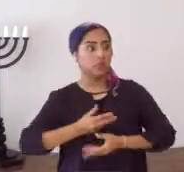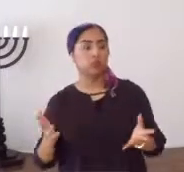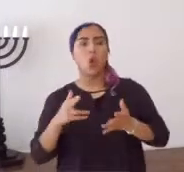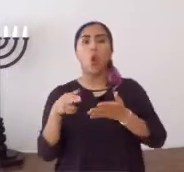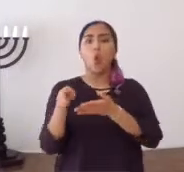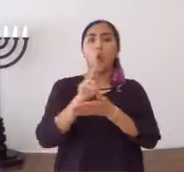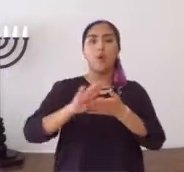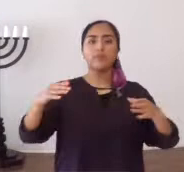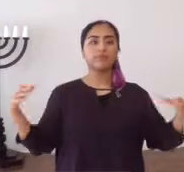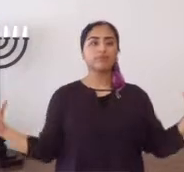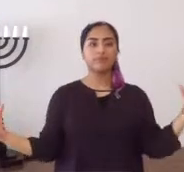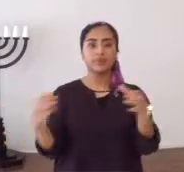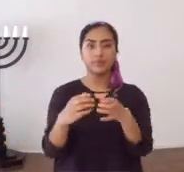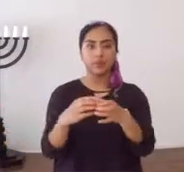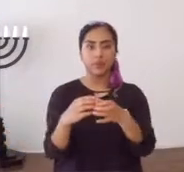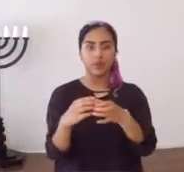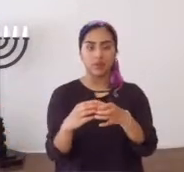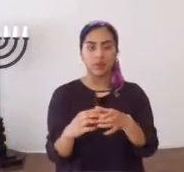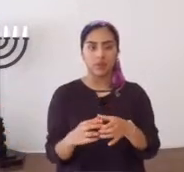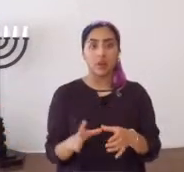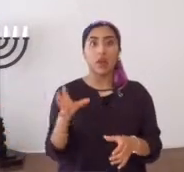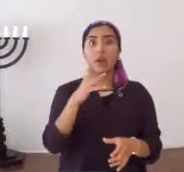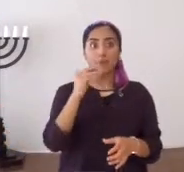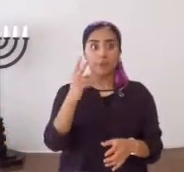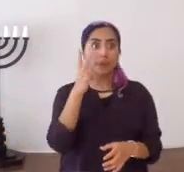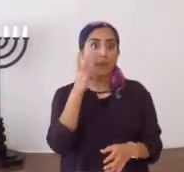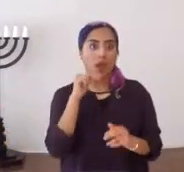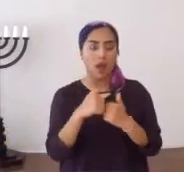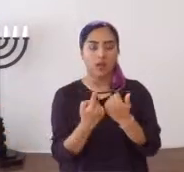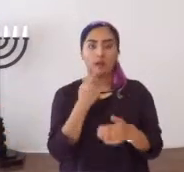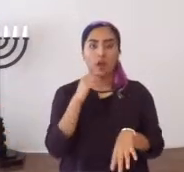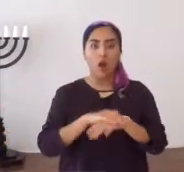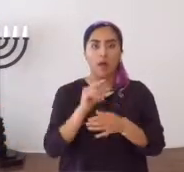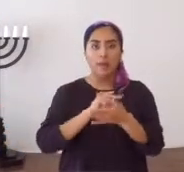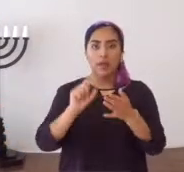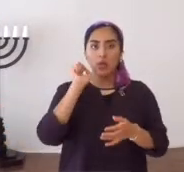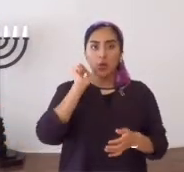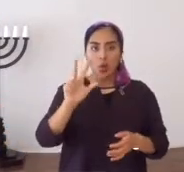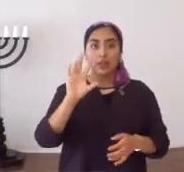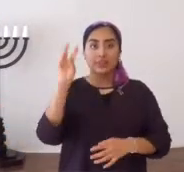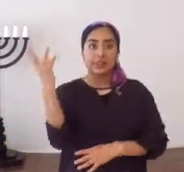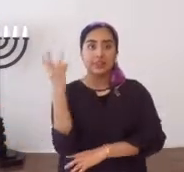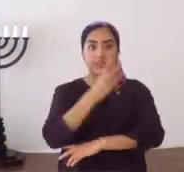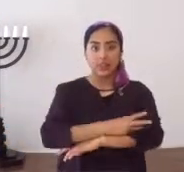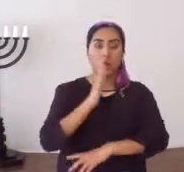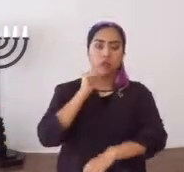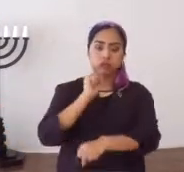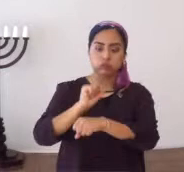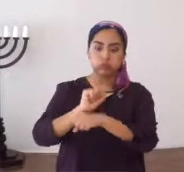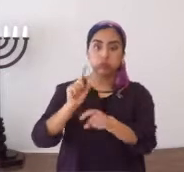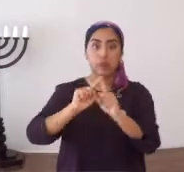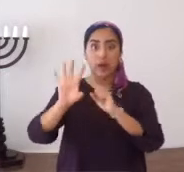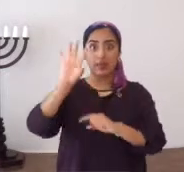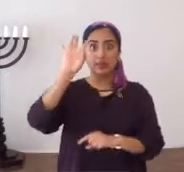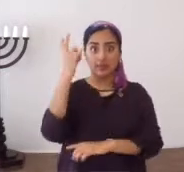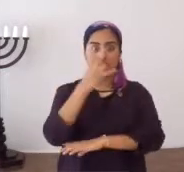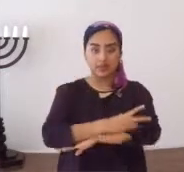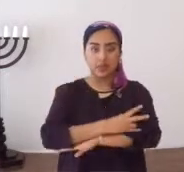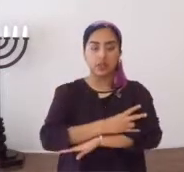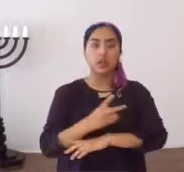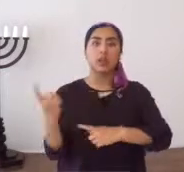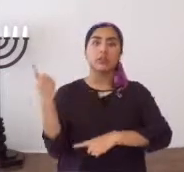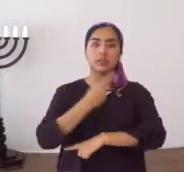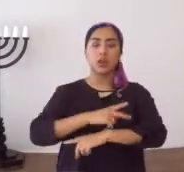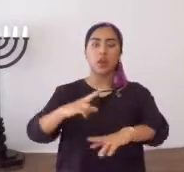las cuales, proclamaréis como, cada dos, y convocaciones, serán estas, y fíjese usted, como dice en el verso 3, seis días, se